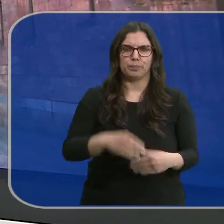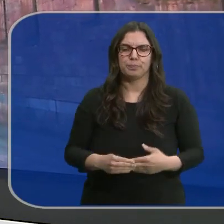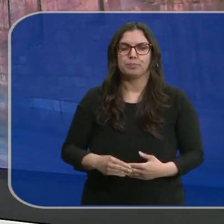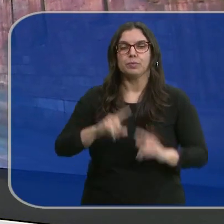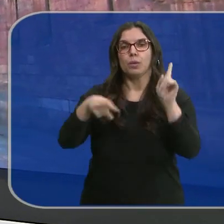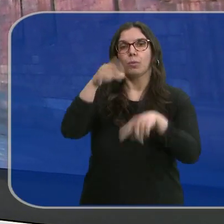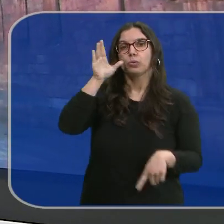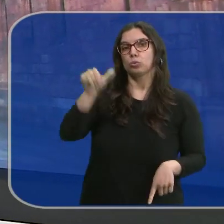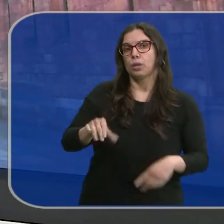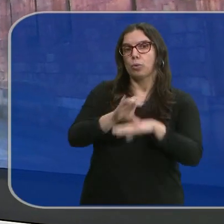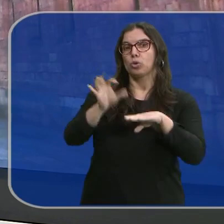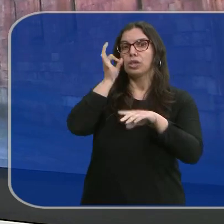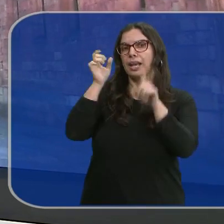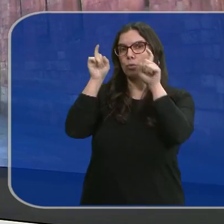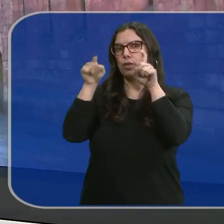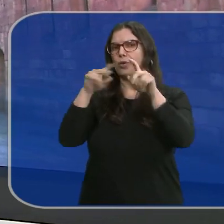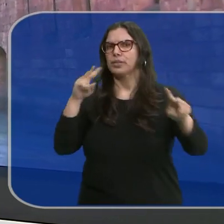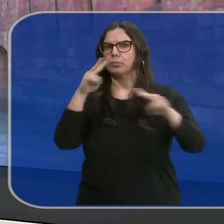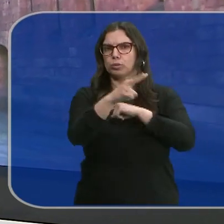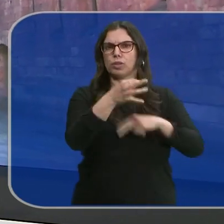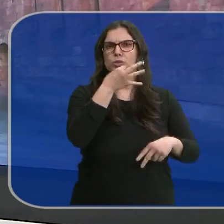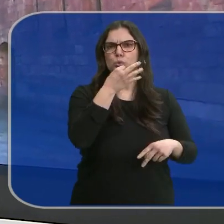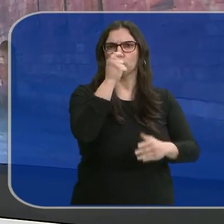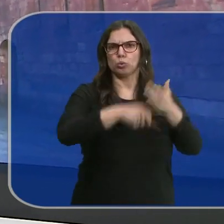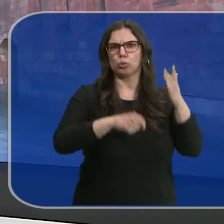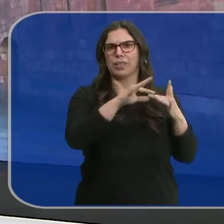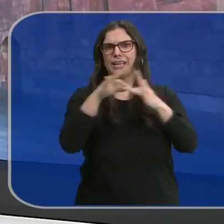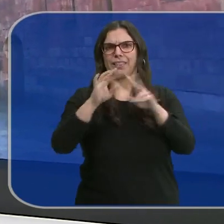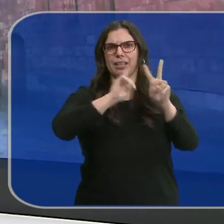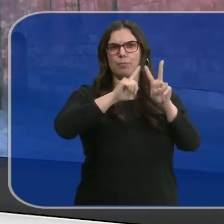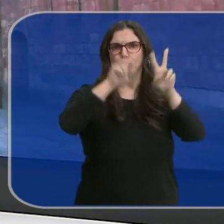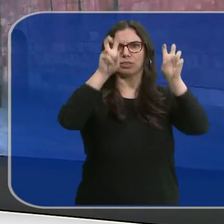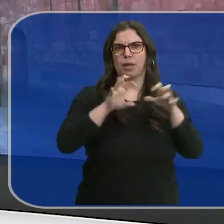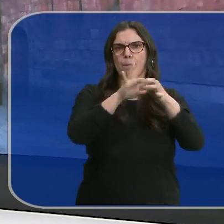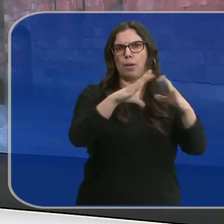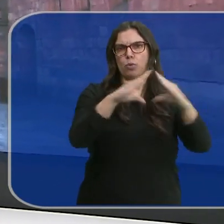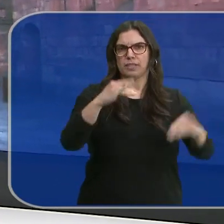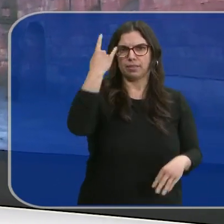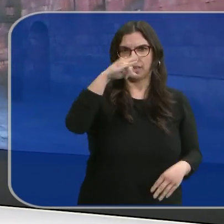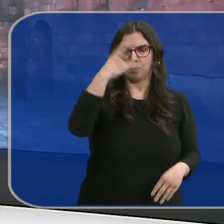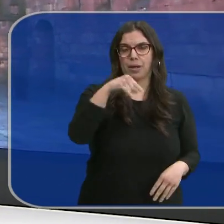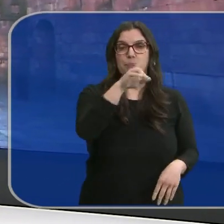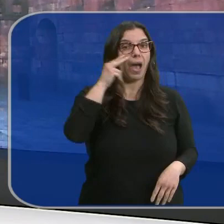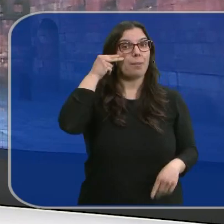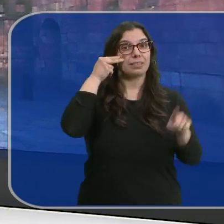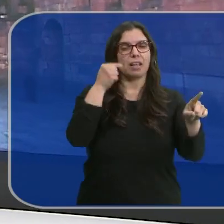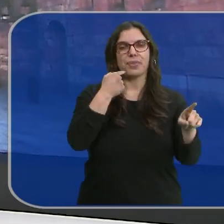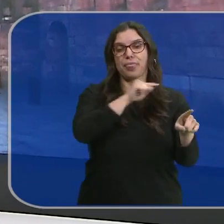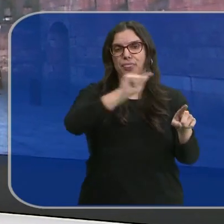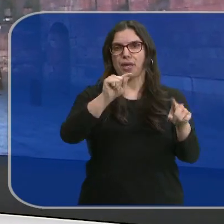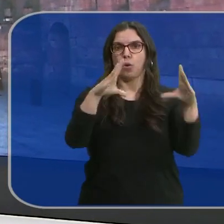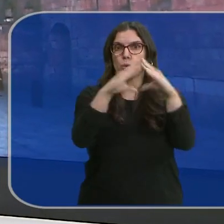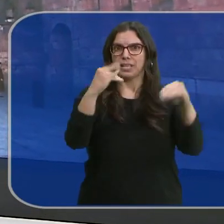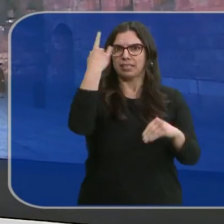Escucharemos a la consejera de Educación que ha contestado a las duras palabras del líder de Vox sobre la Universidad de Salamanca. Santiago Abascal acusó a la